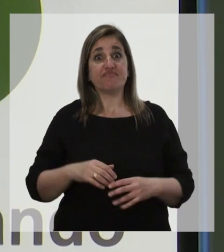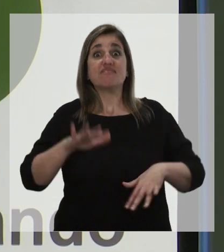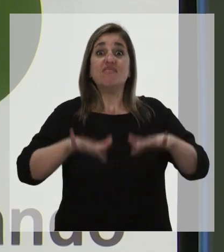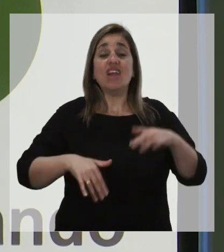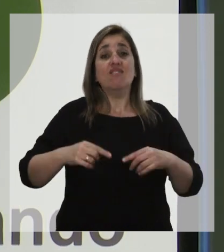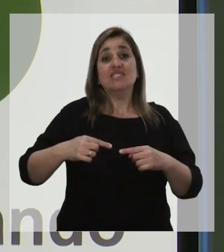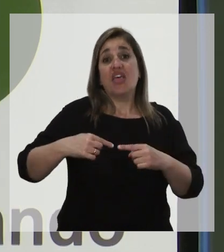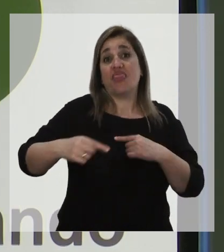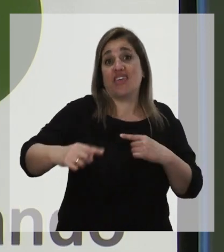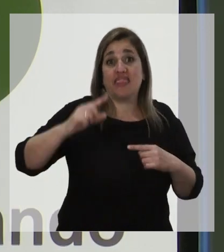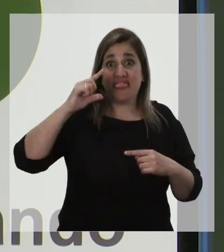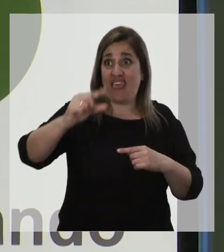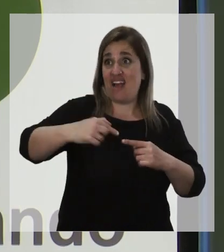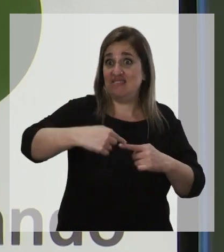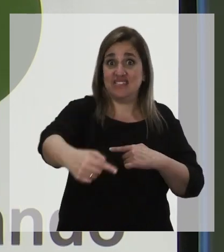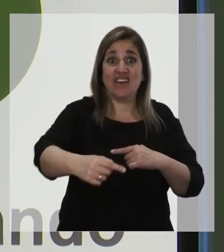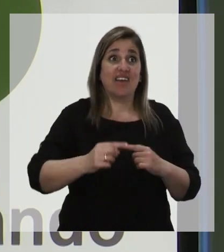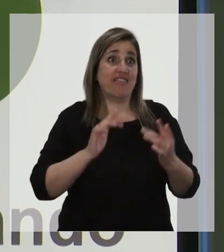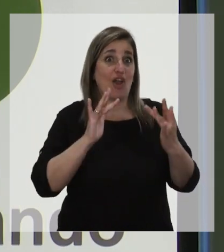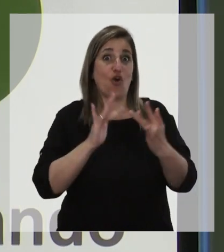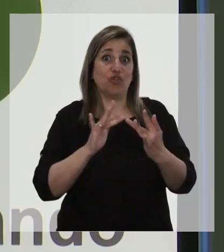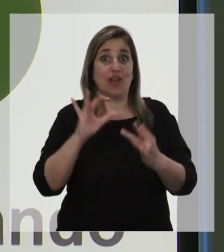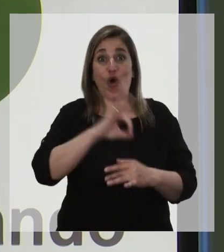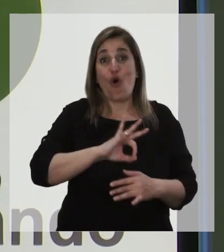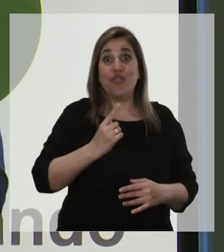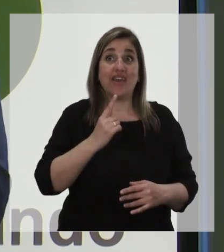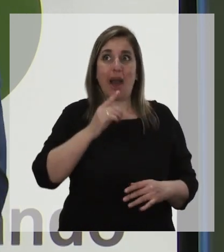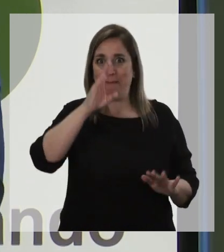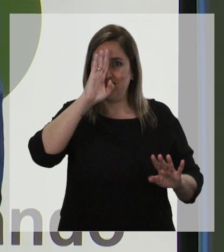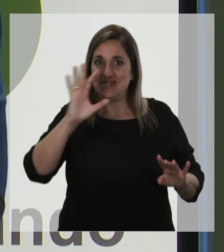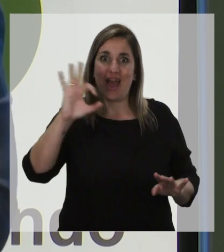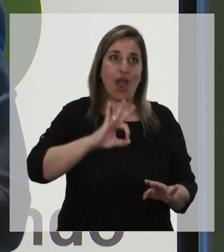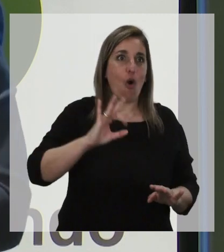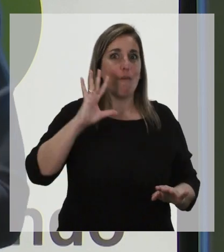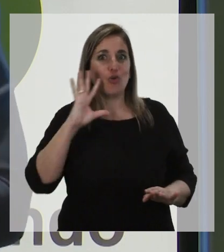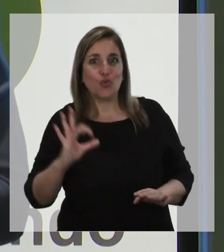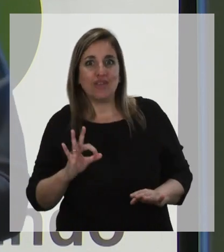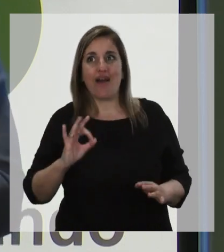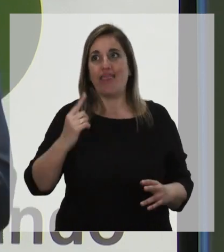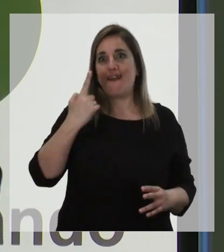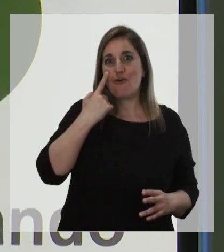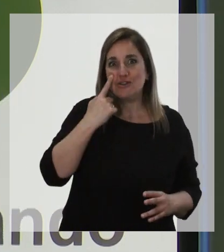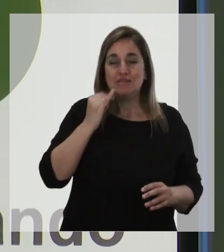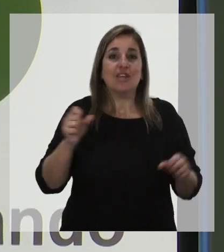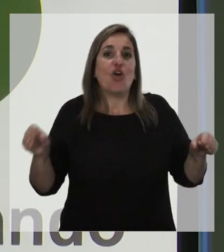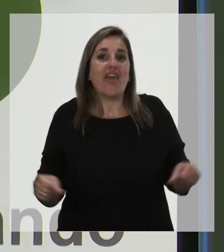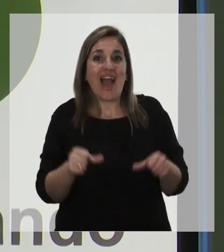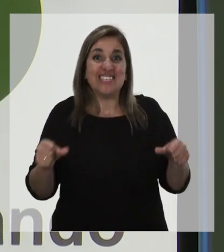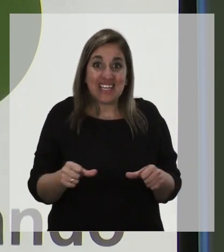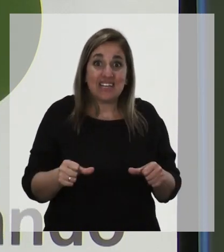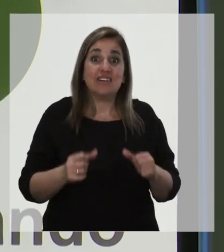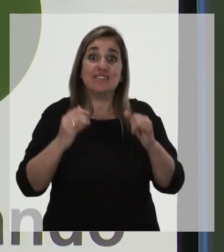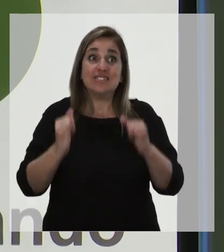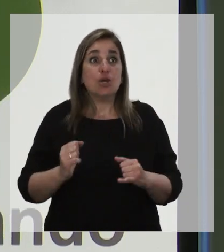veces son de contactos, distancias a veces son de conocimiento, de oportunidades, de sembrar